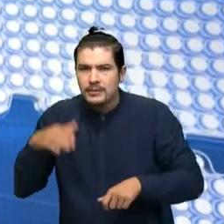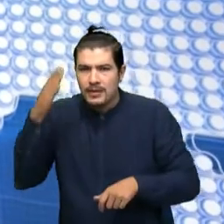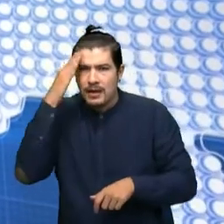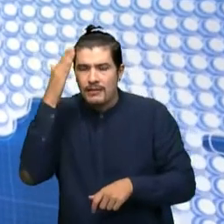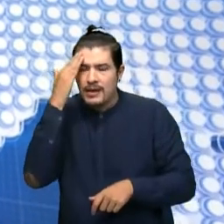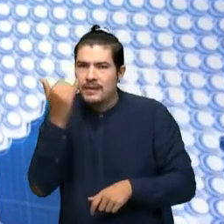investigación. ¡Gracias!